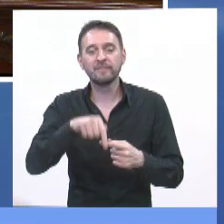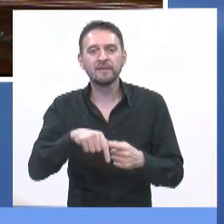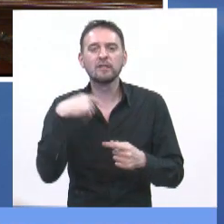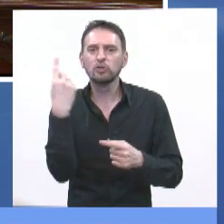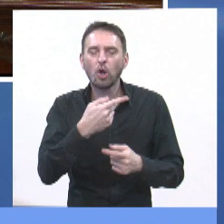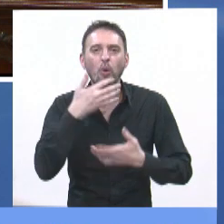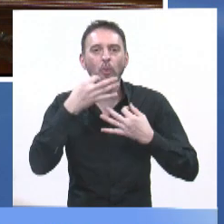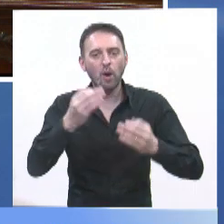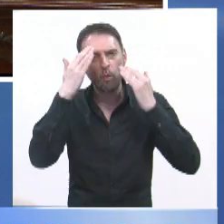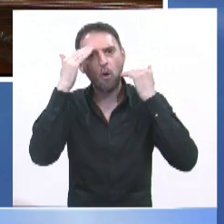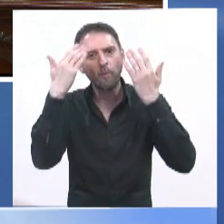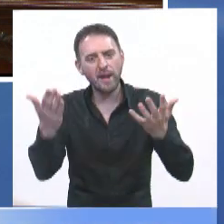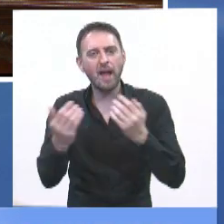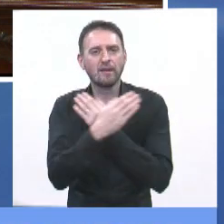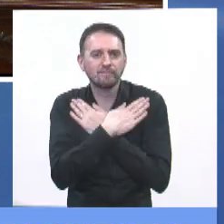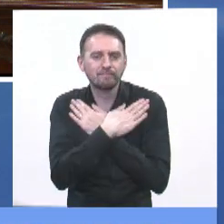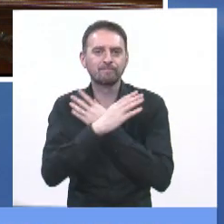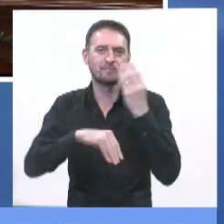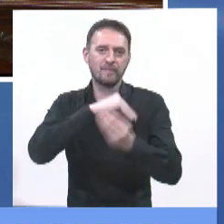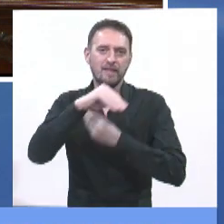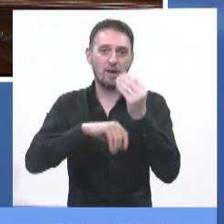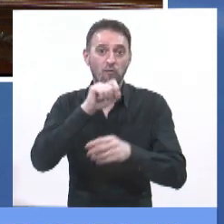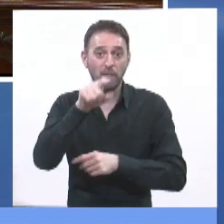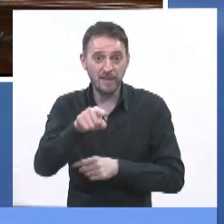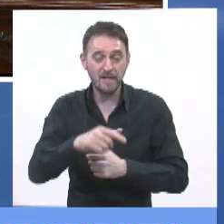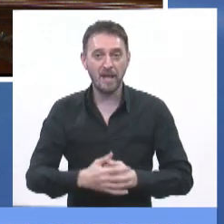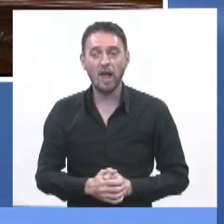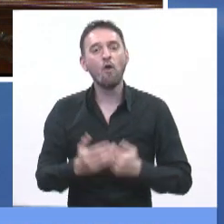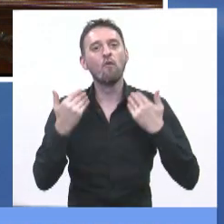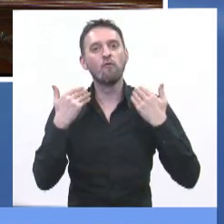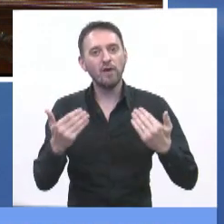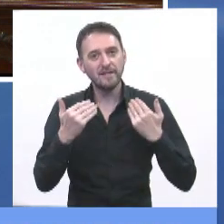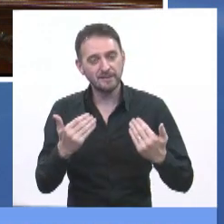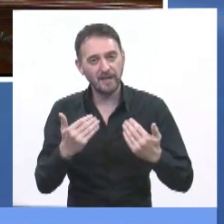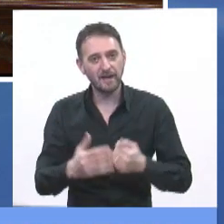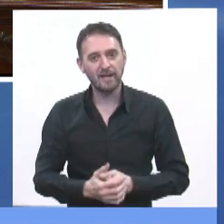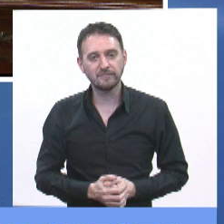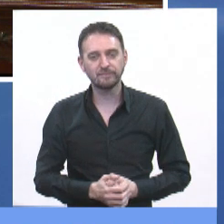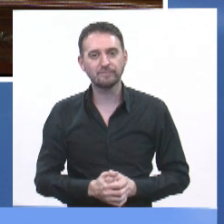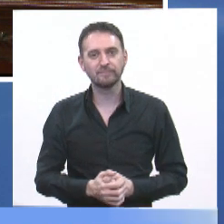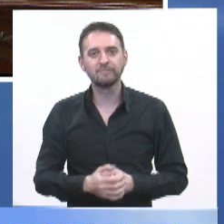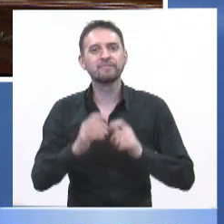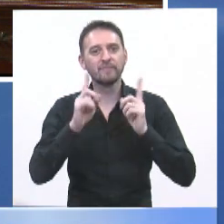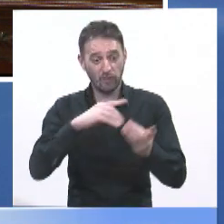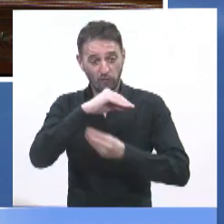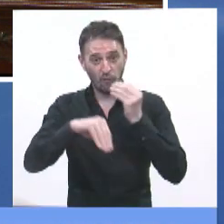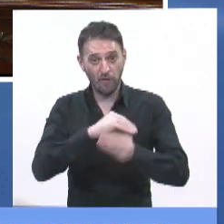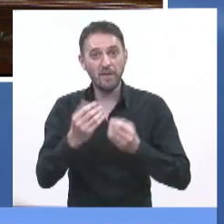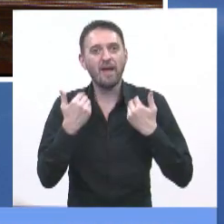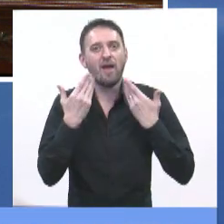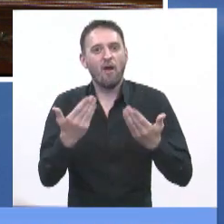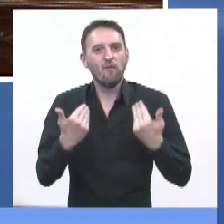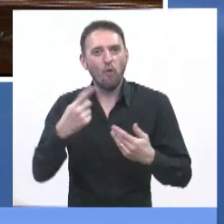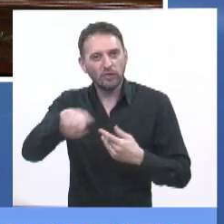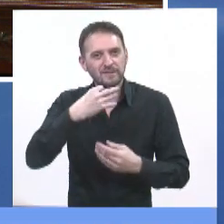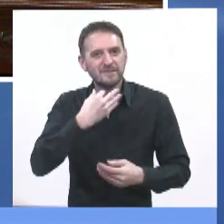rendirle este homenaje, mandarle un gran saludo a la familia, y felicitarla, felicitarlo, porque la verdad que se